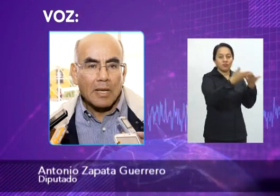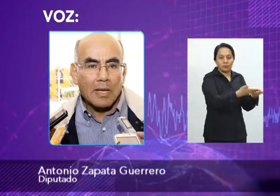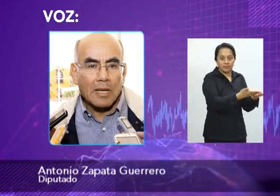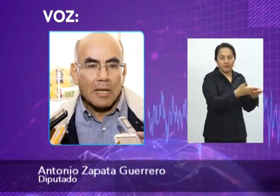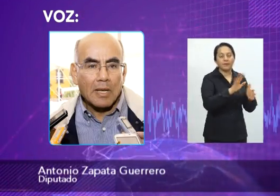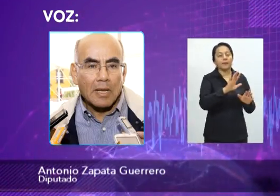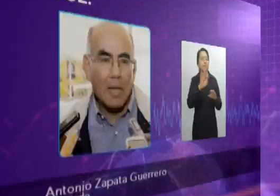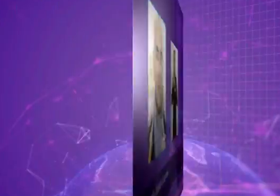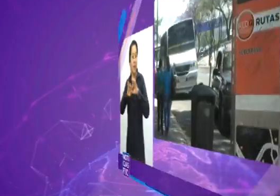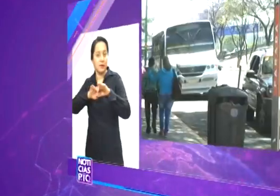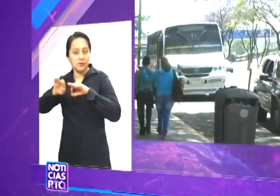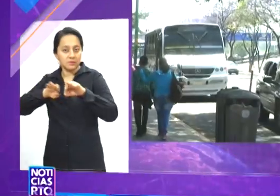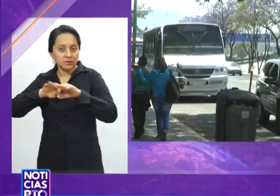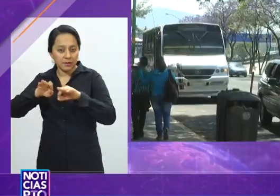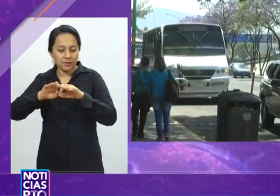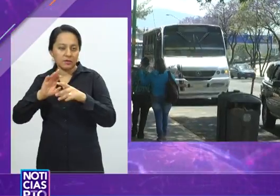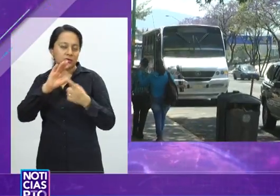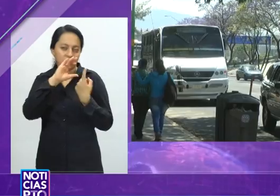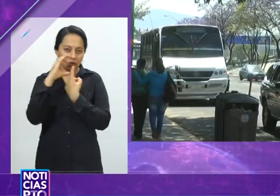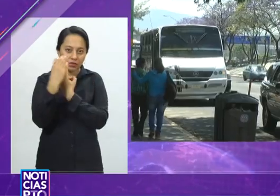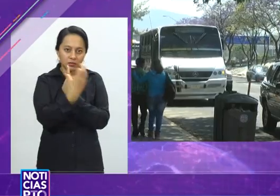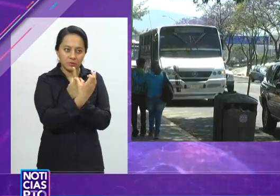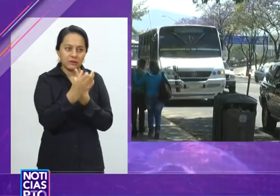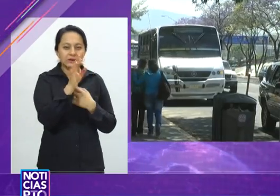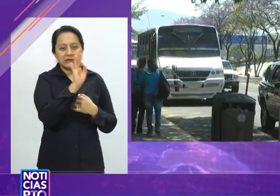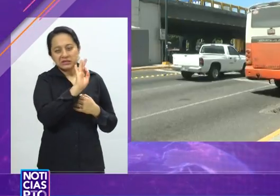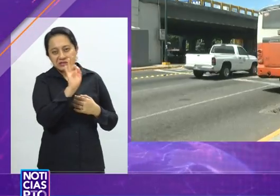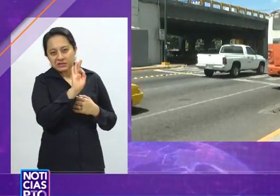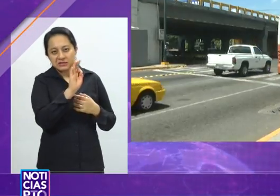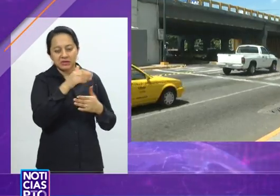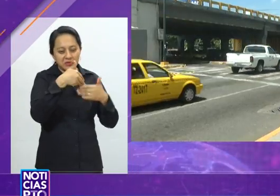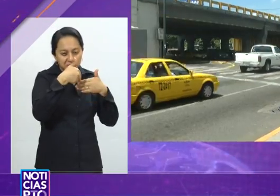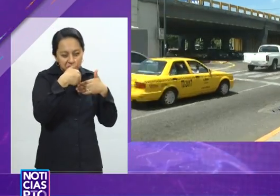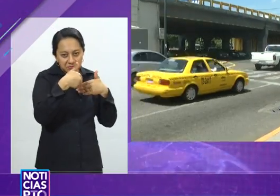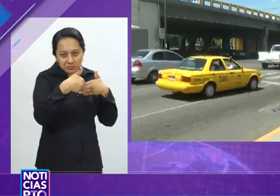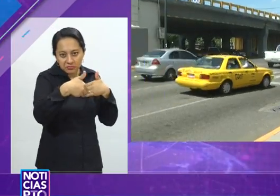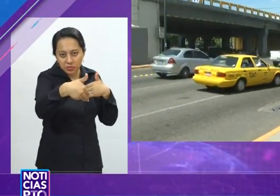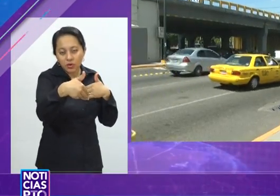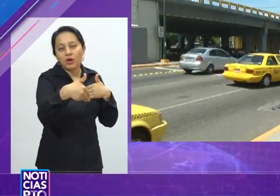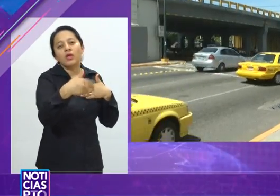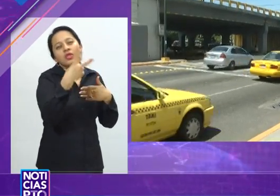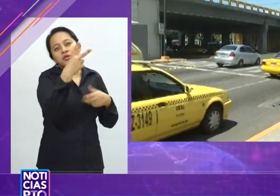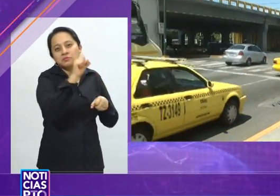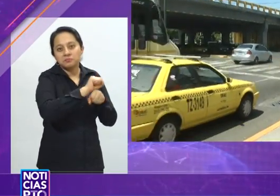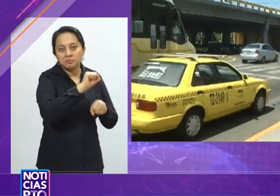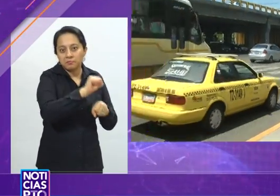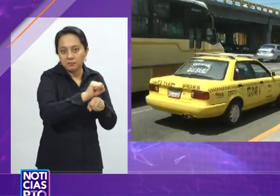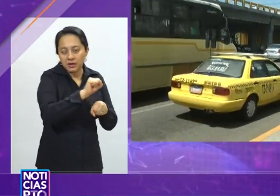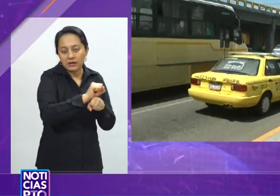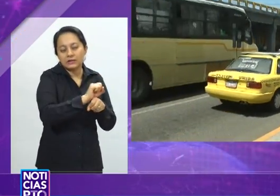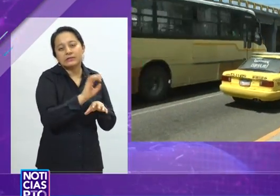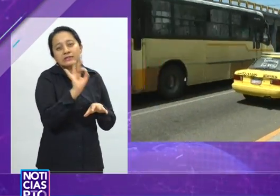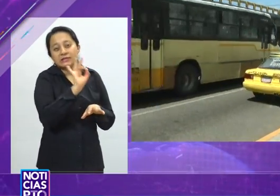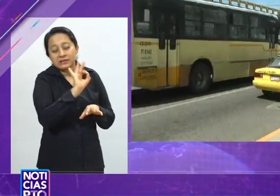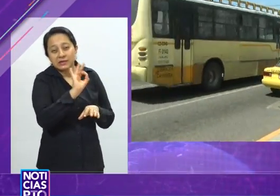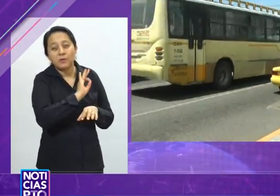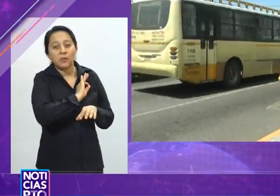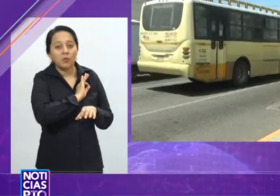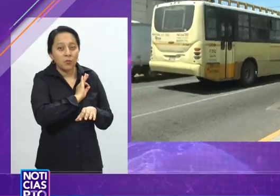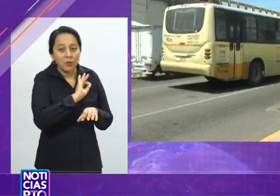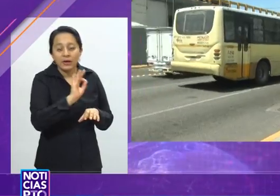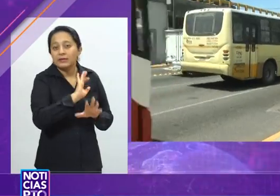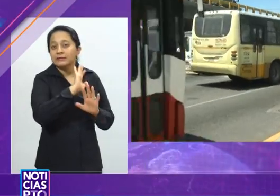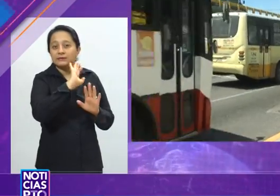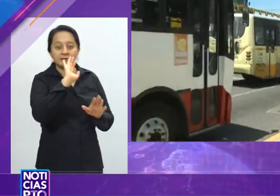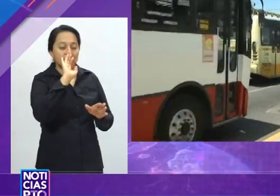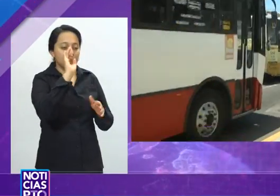la brevedad. De acuerdo con los trabajos que se realizan en comisión, se estima que en un lapso de un par de semanas podría estarse analizando